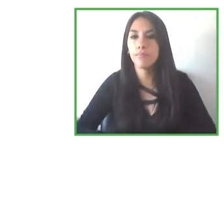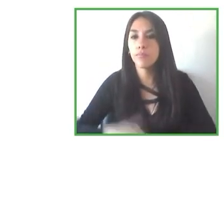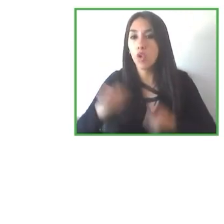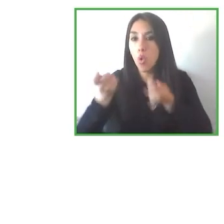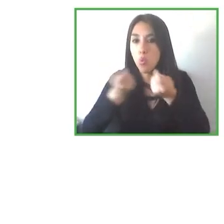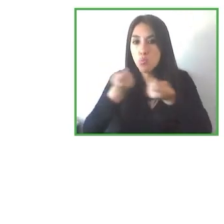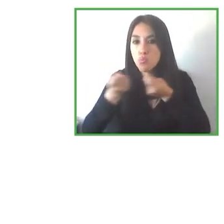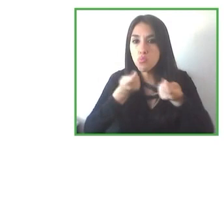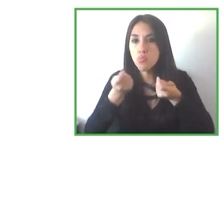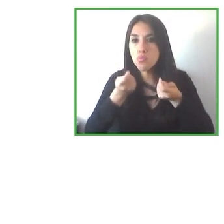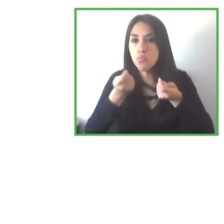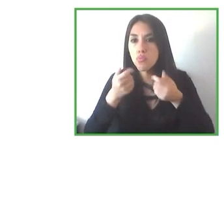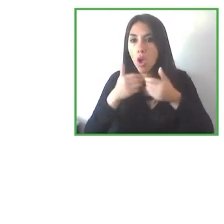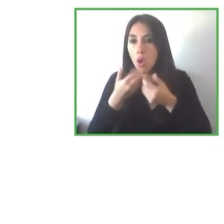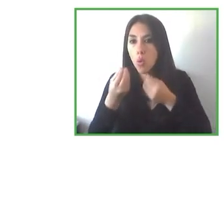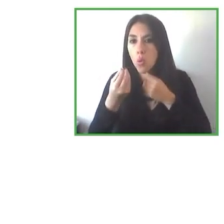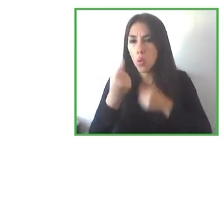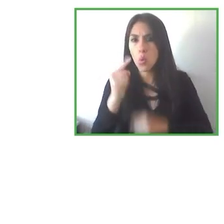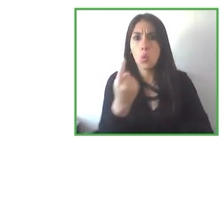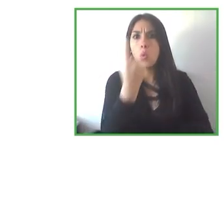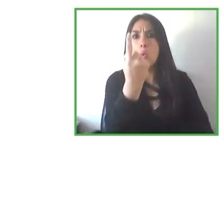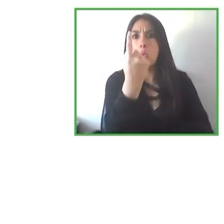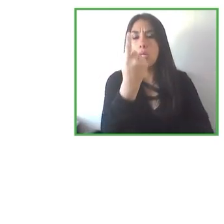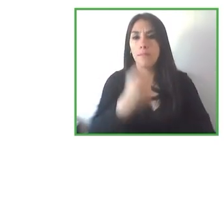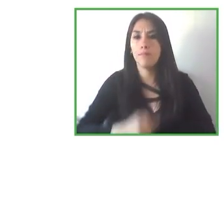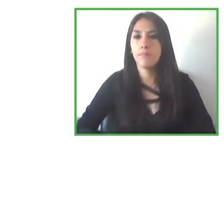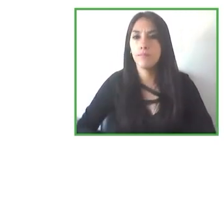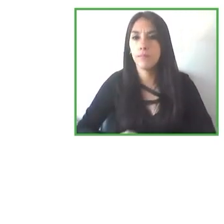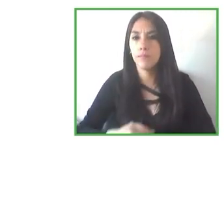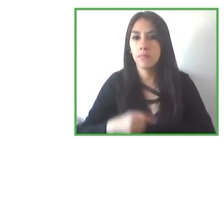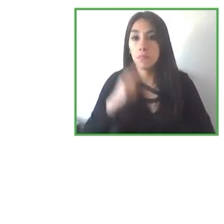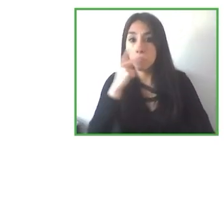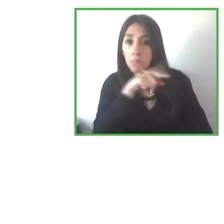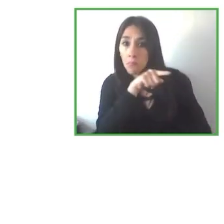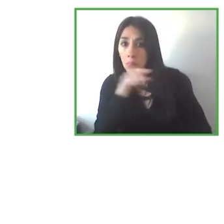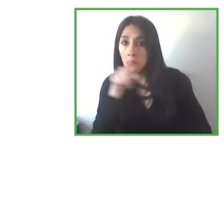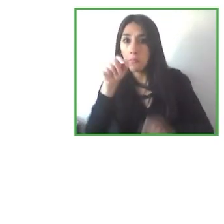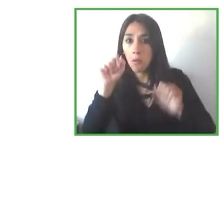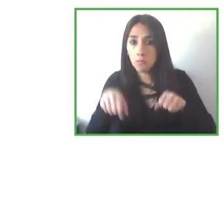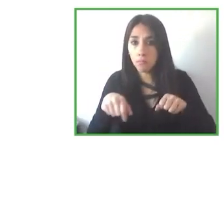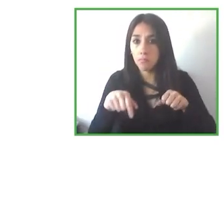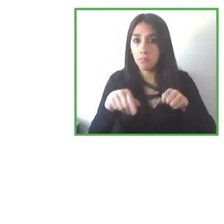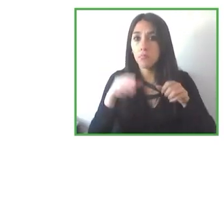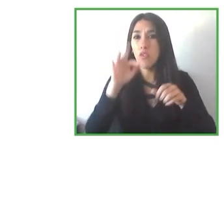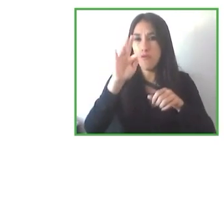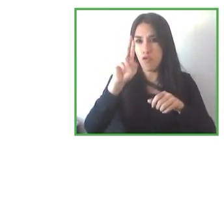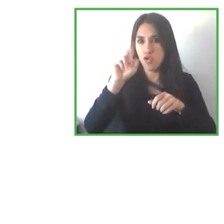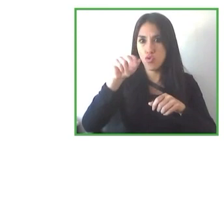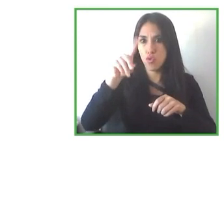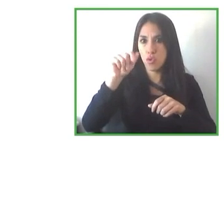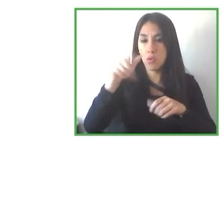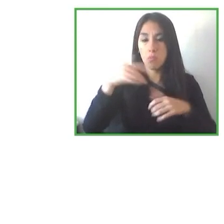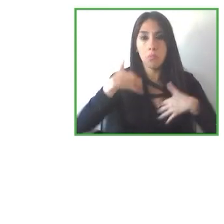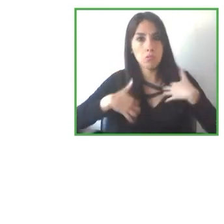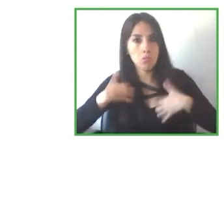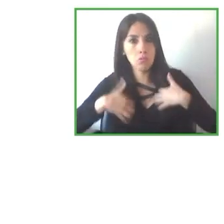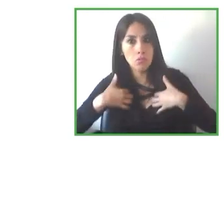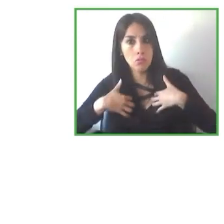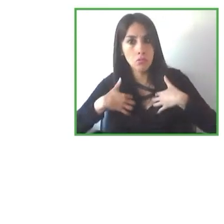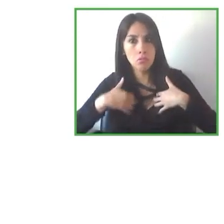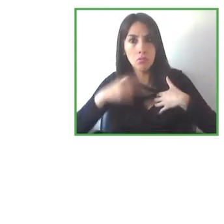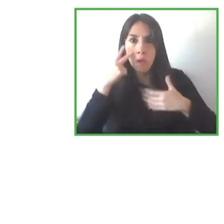ellos tienen una fundación y cuál es el interés geográfico que ellos puedan tener dependiendo